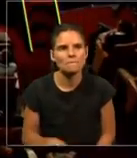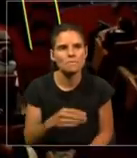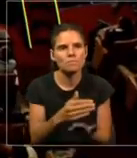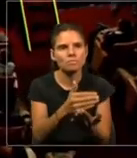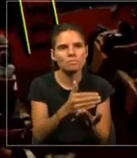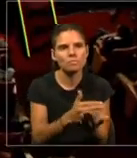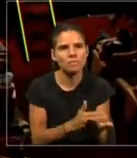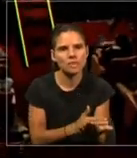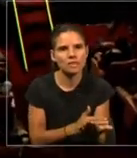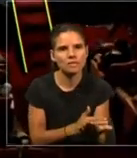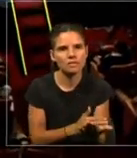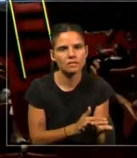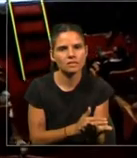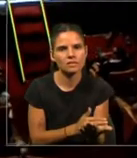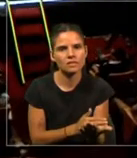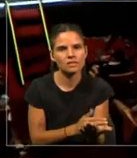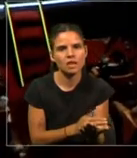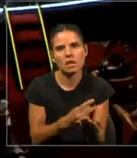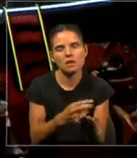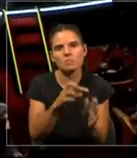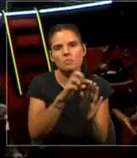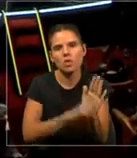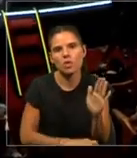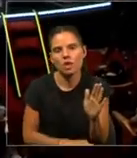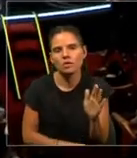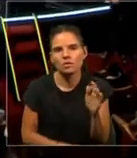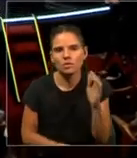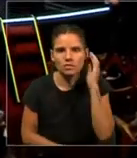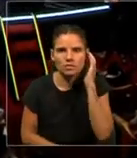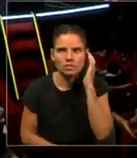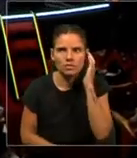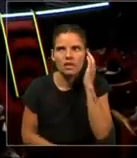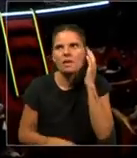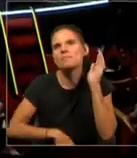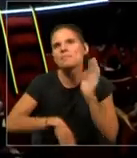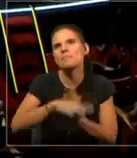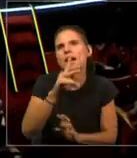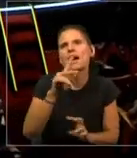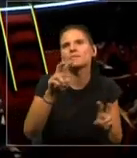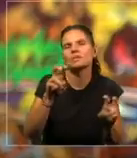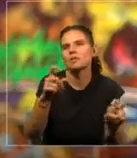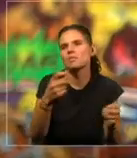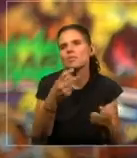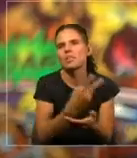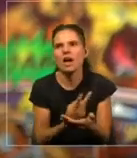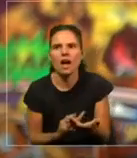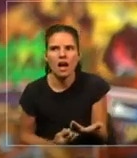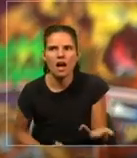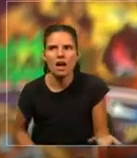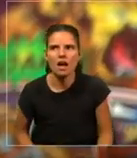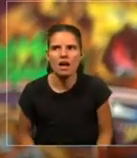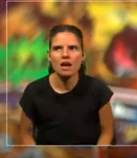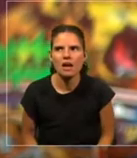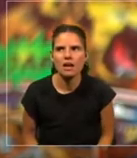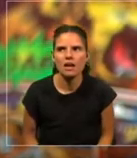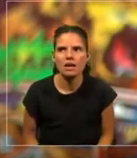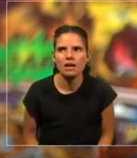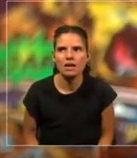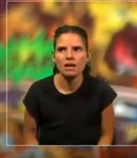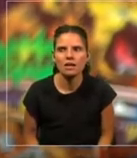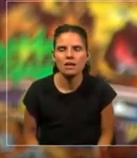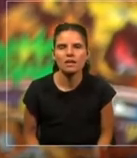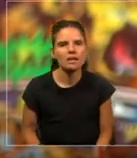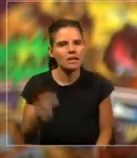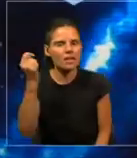si bien es un proyecto robótico, es un proyecto artístico, ¿no? La idea es que nosotros no tengamos que sacar